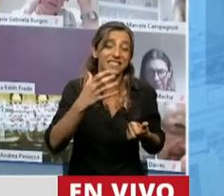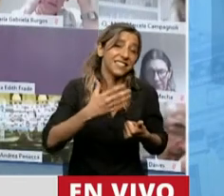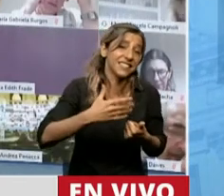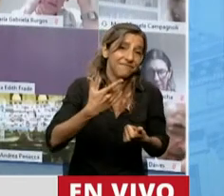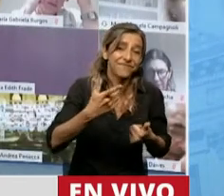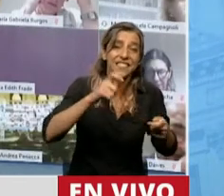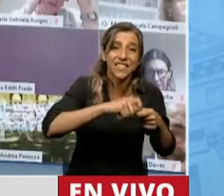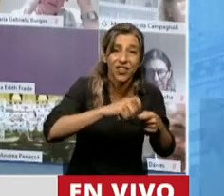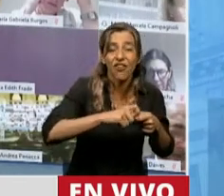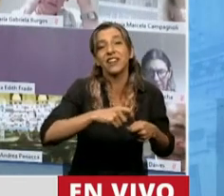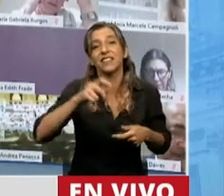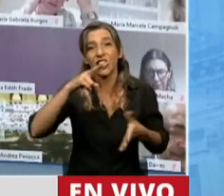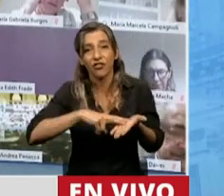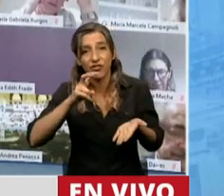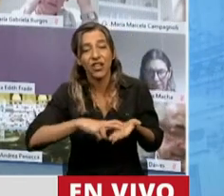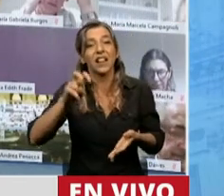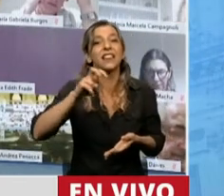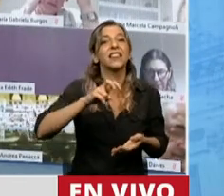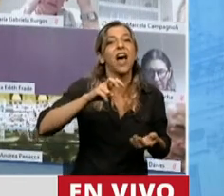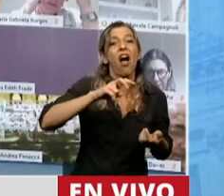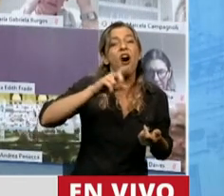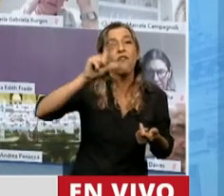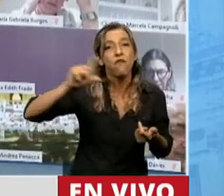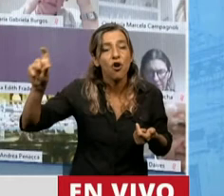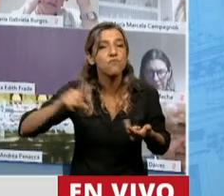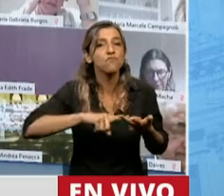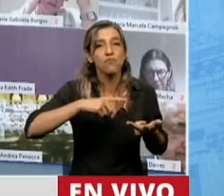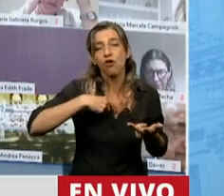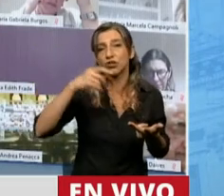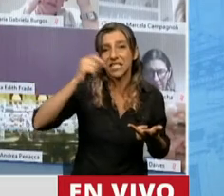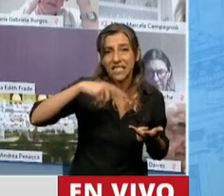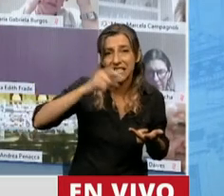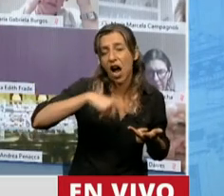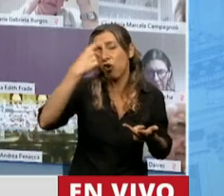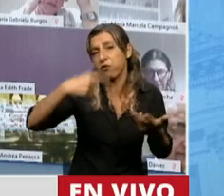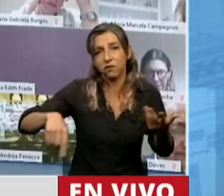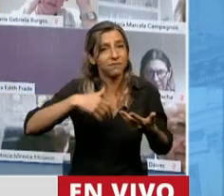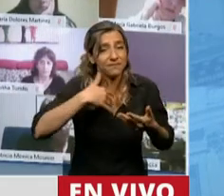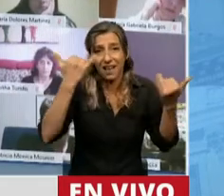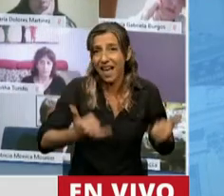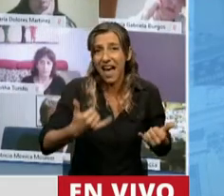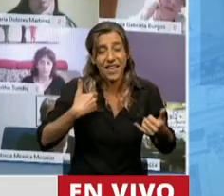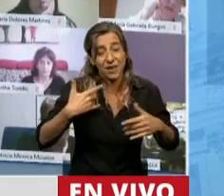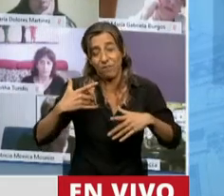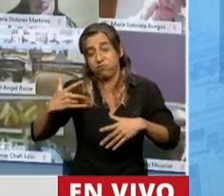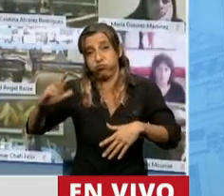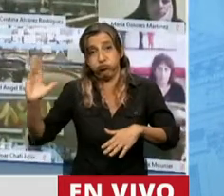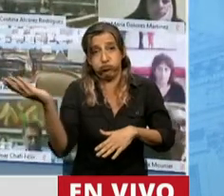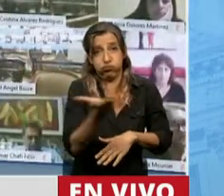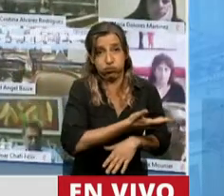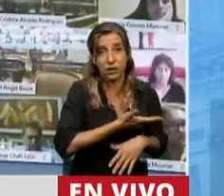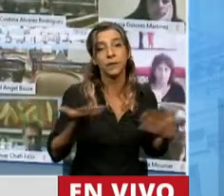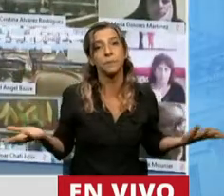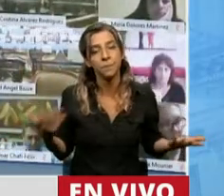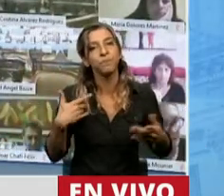Chaco se concentra el 80% de los desmontes del país. Y esto no se resuelve con la modificación de la ley. El problema es la